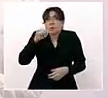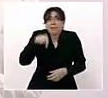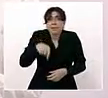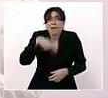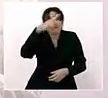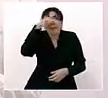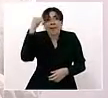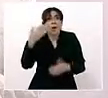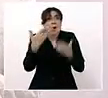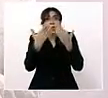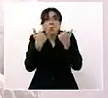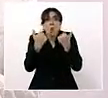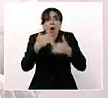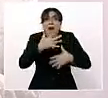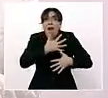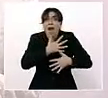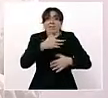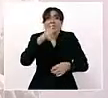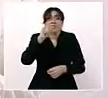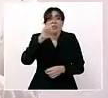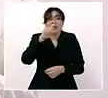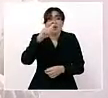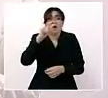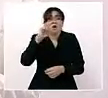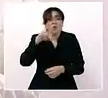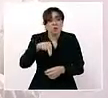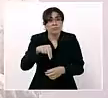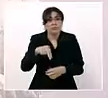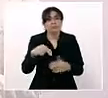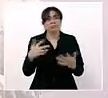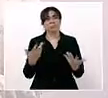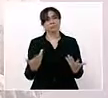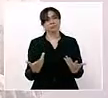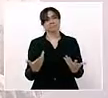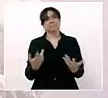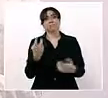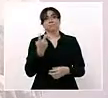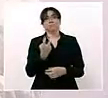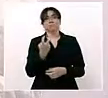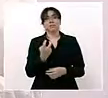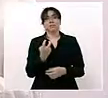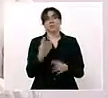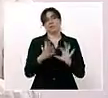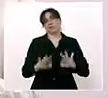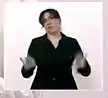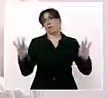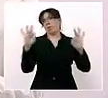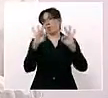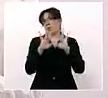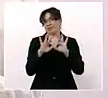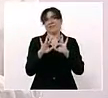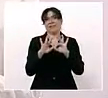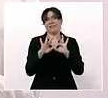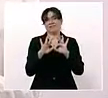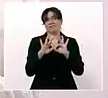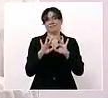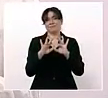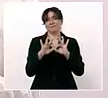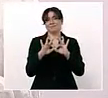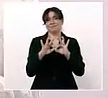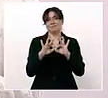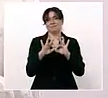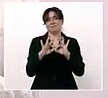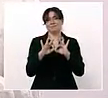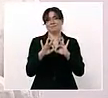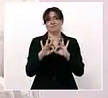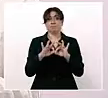un centro teletón. por eso fue muy importante el que se